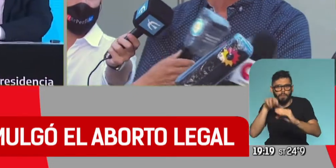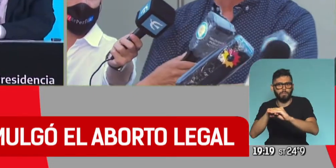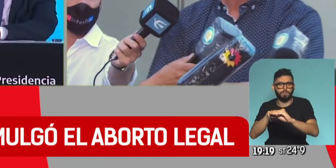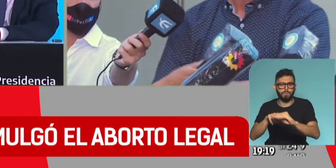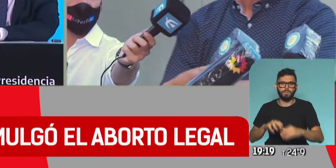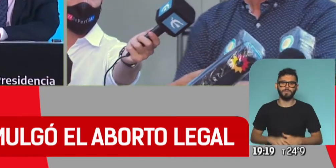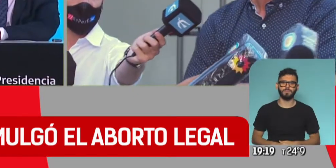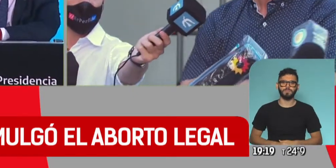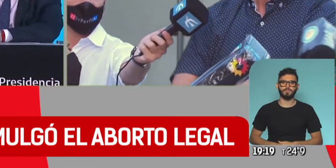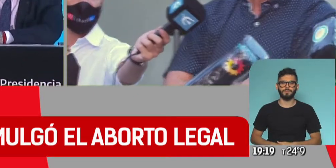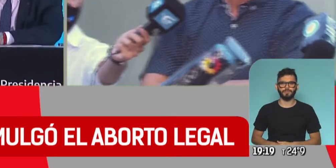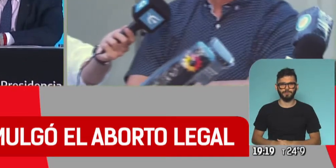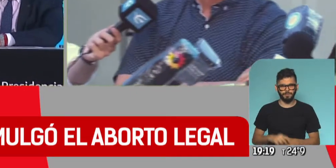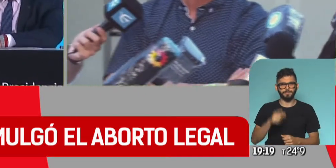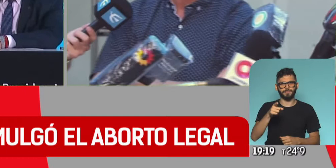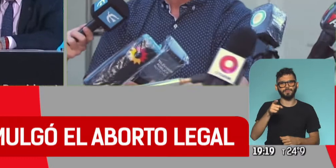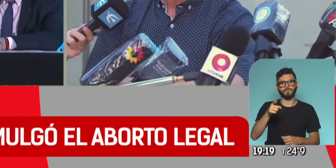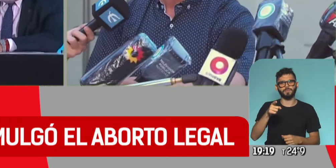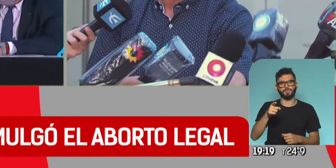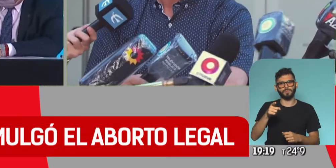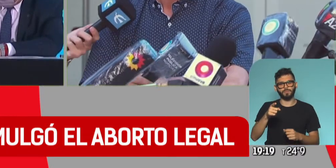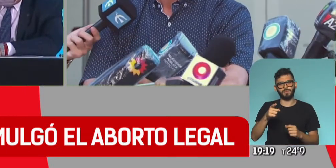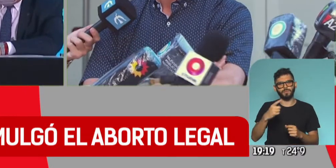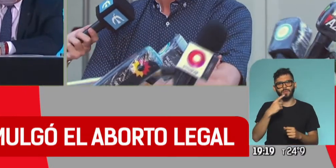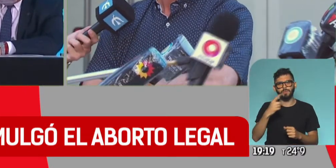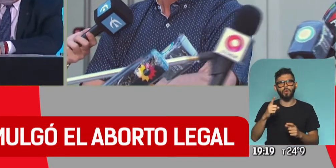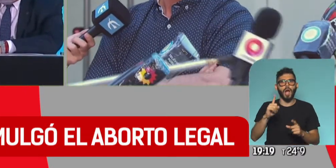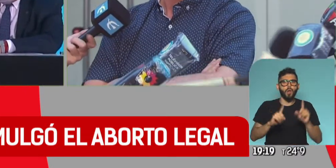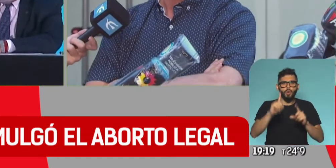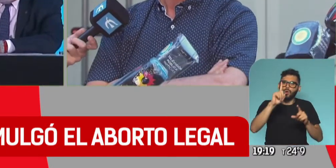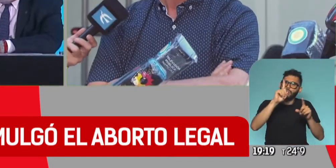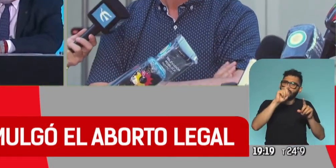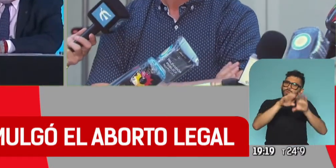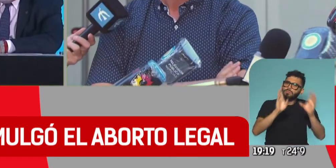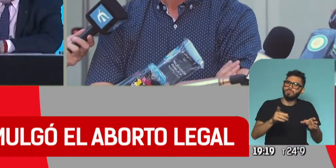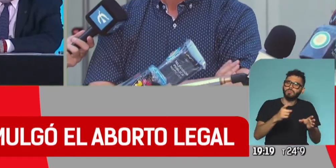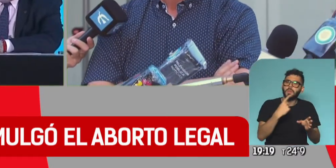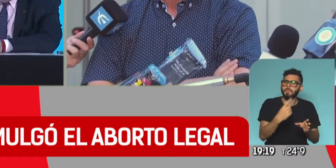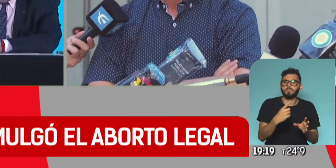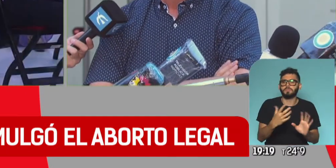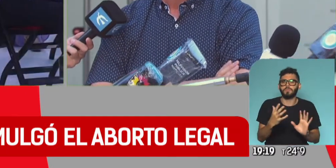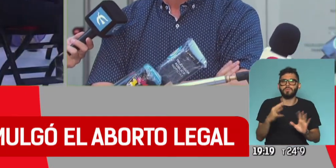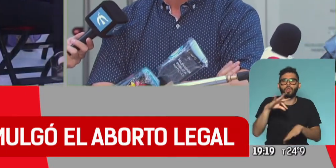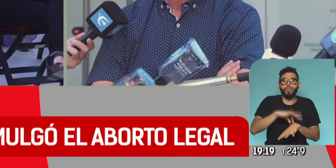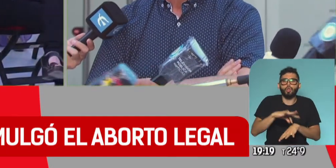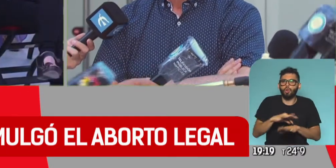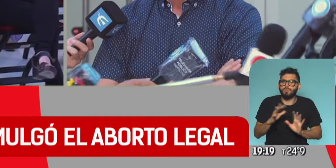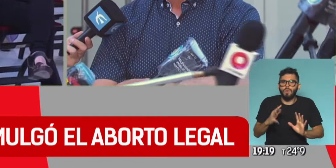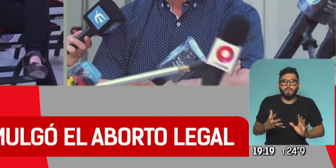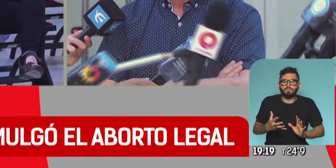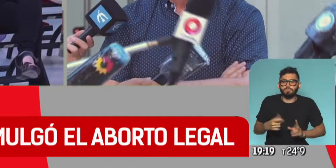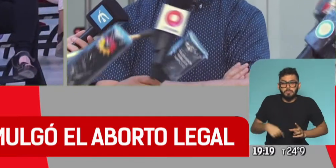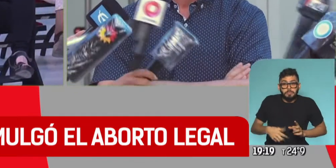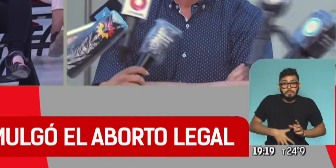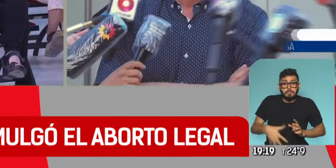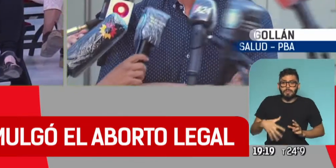...de la provincia de Buenos Aires acude a la objeción de conciencia y no quiere practicar la interrupción voluntaria del embarazo. ¿Cómo se va a